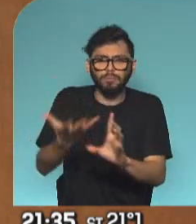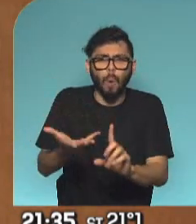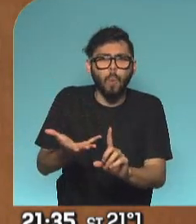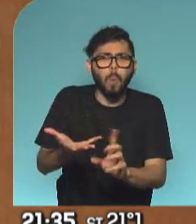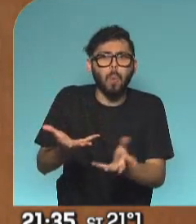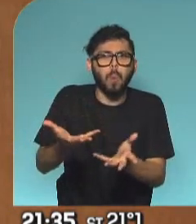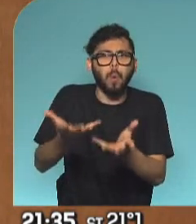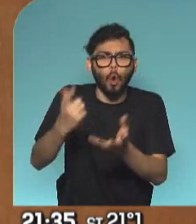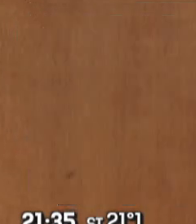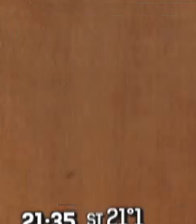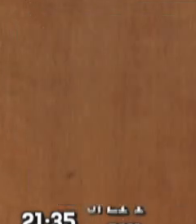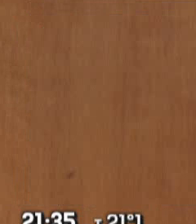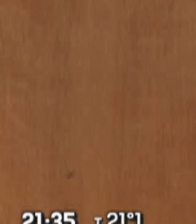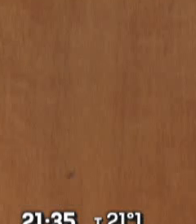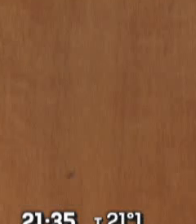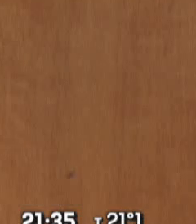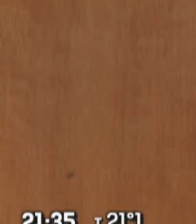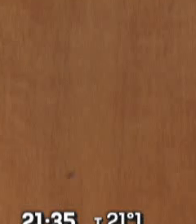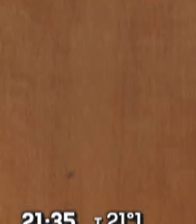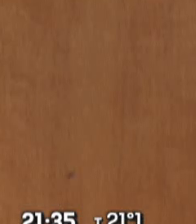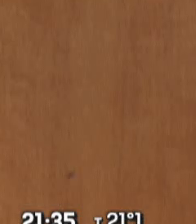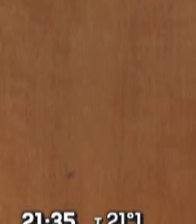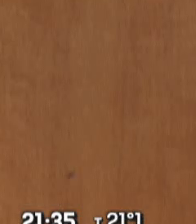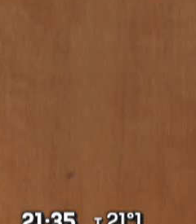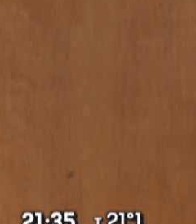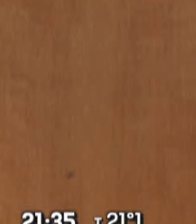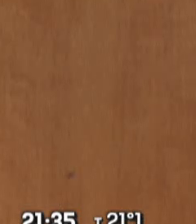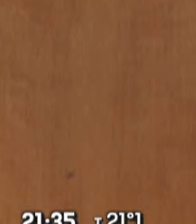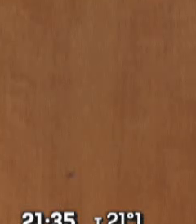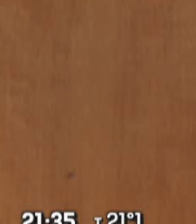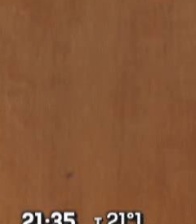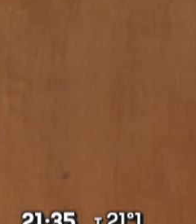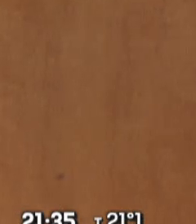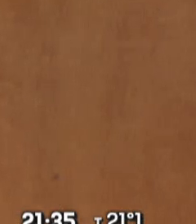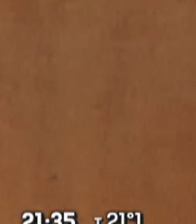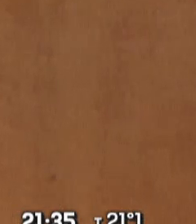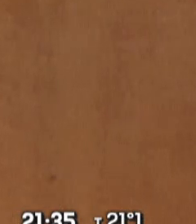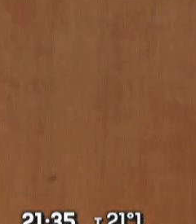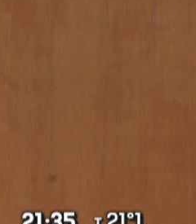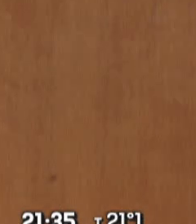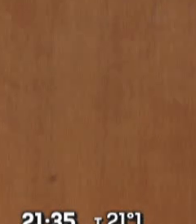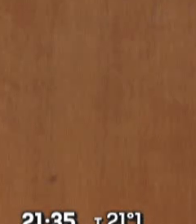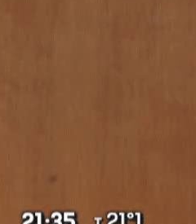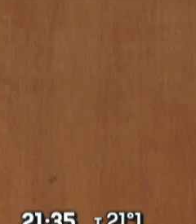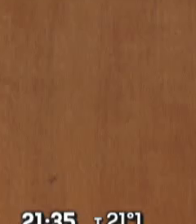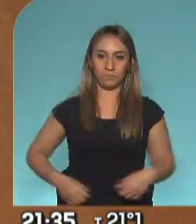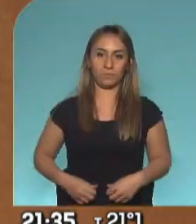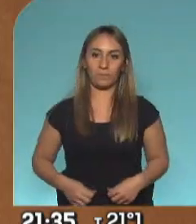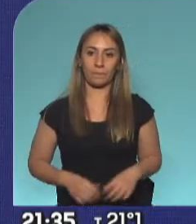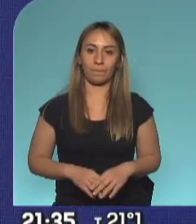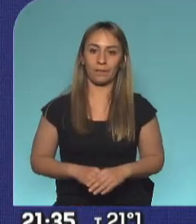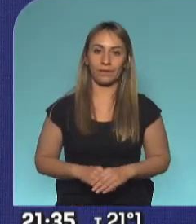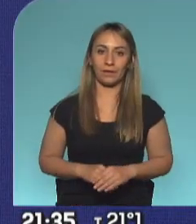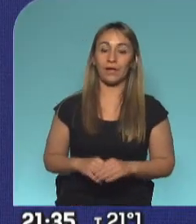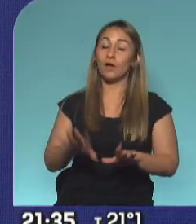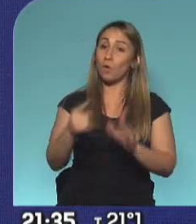por encima de los 10.000 casos. bien hoy, doctor, no tuvimos récord de transmisión comunitaria, sí ha pasado la semana anterior. Tenga en